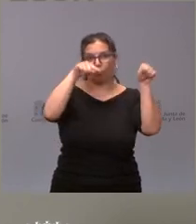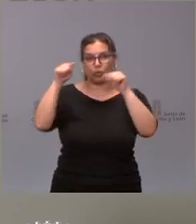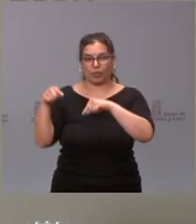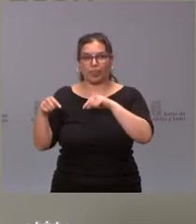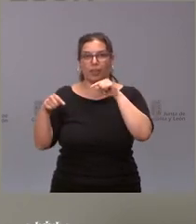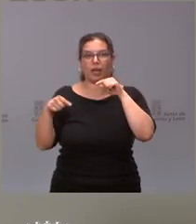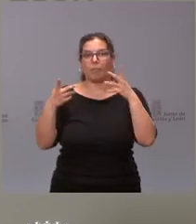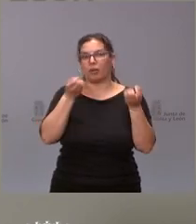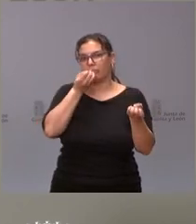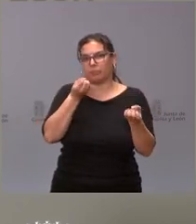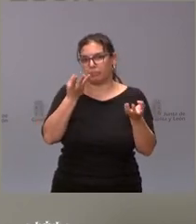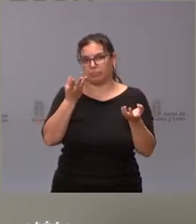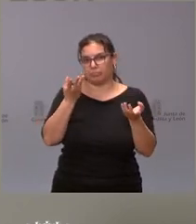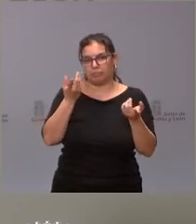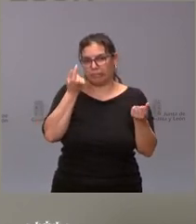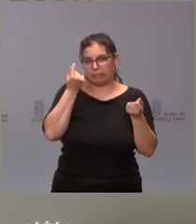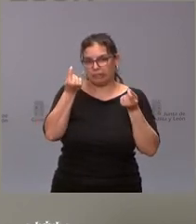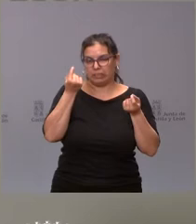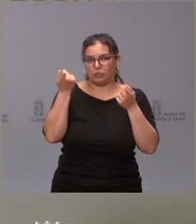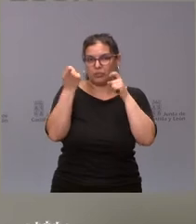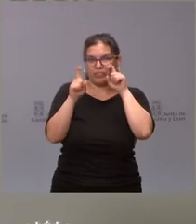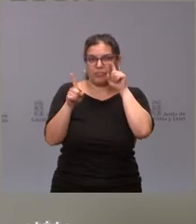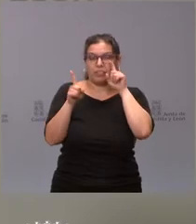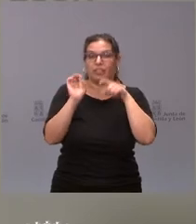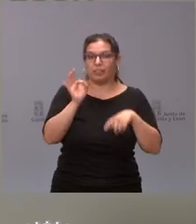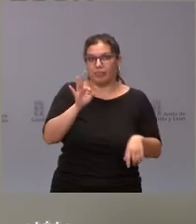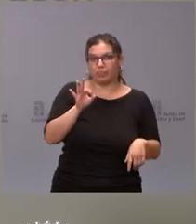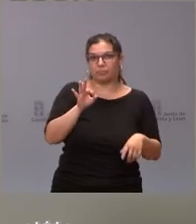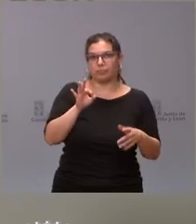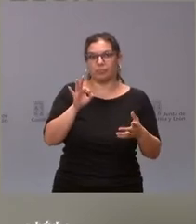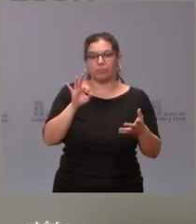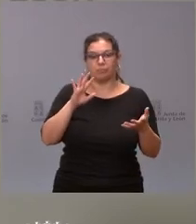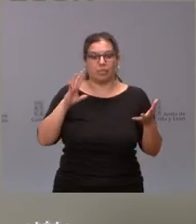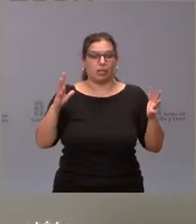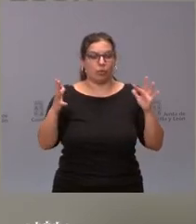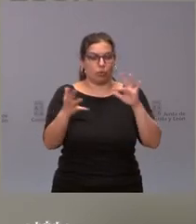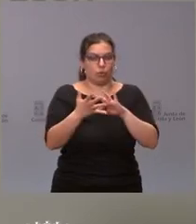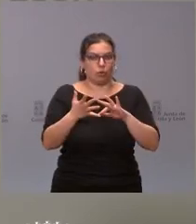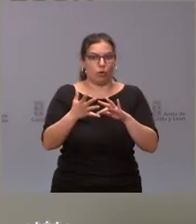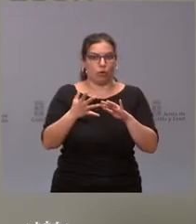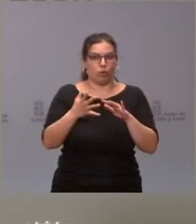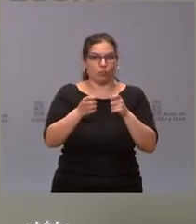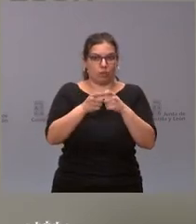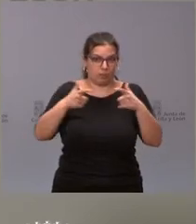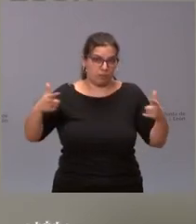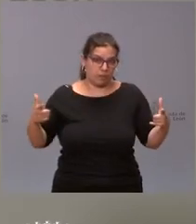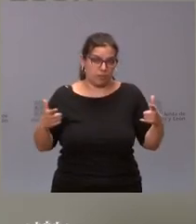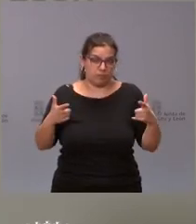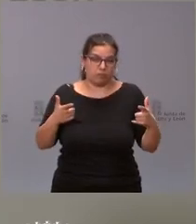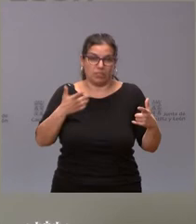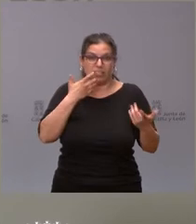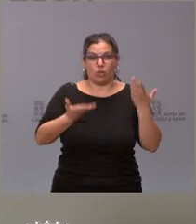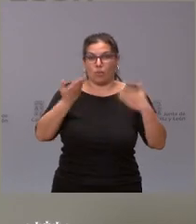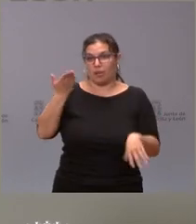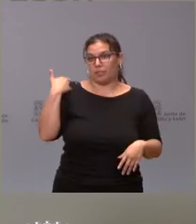pero tampoco paso a significarles. Sí que es verdad que la evolución sigue creciendo en relación con el mes